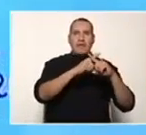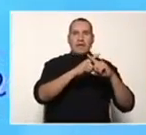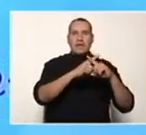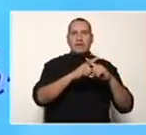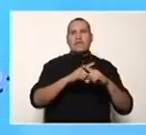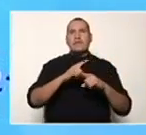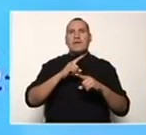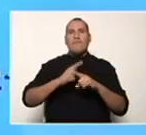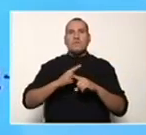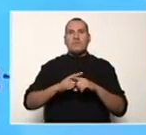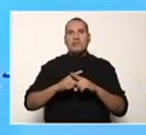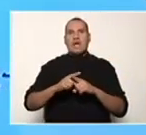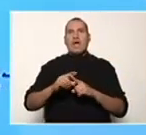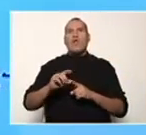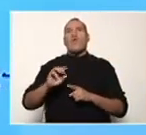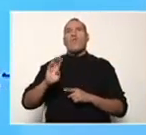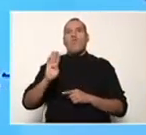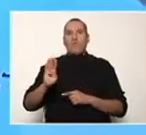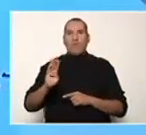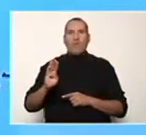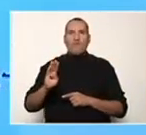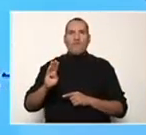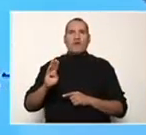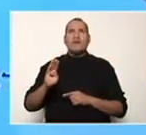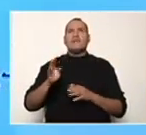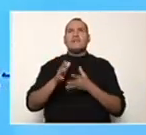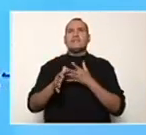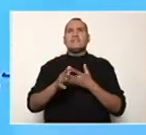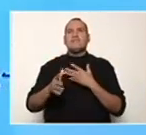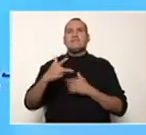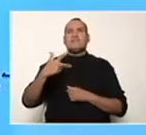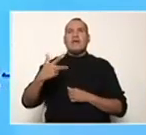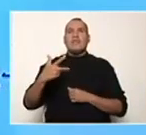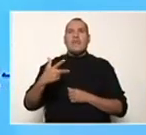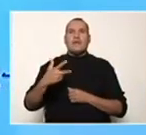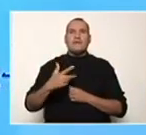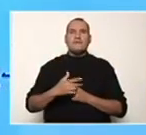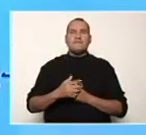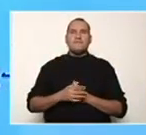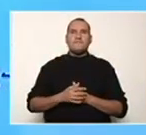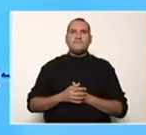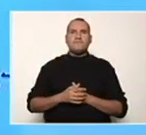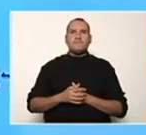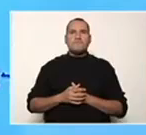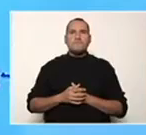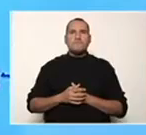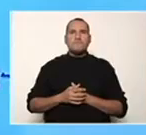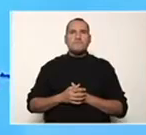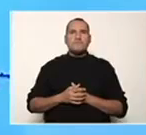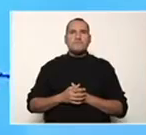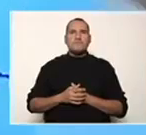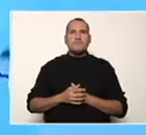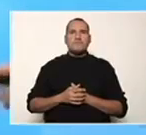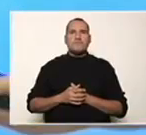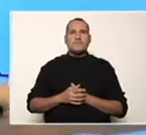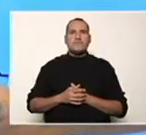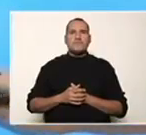el segundo término. Aquí iría el primer término que es x y aquí iría el segundo término que es 3.